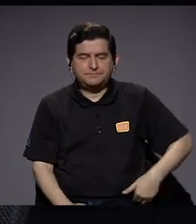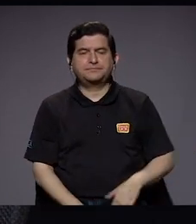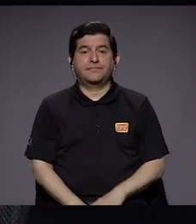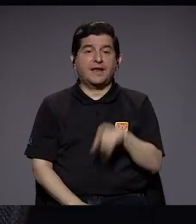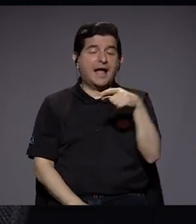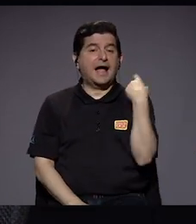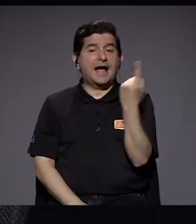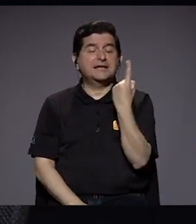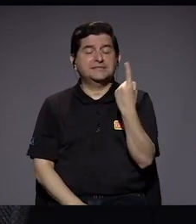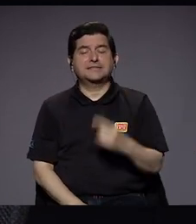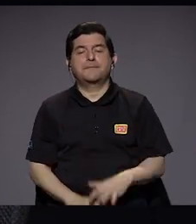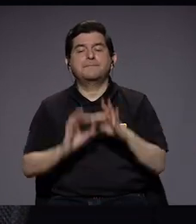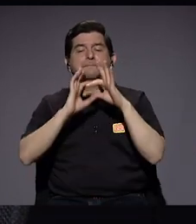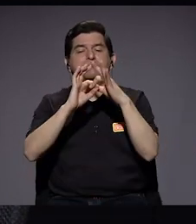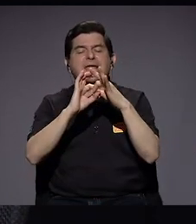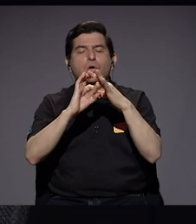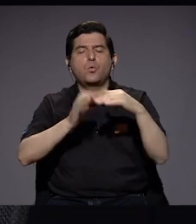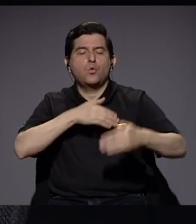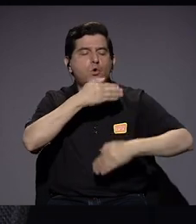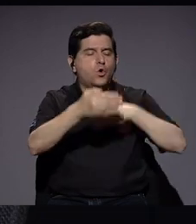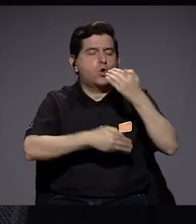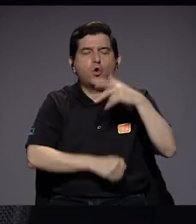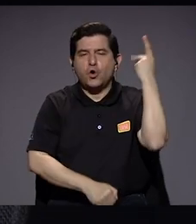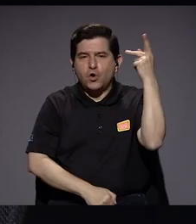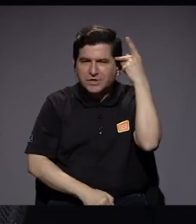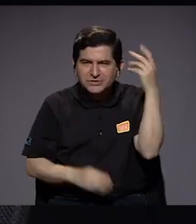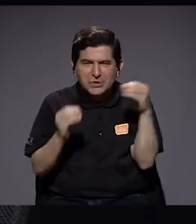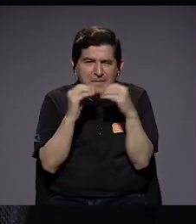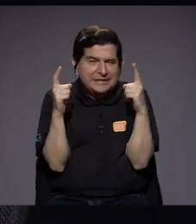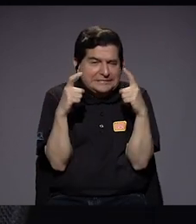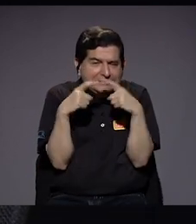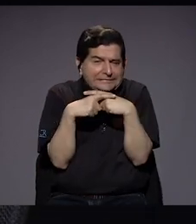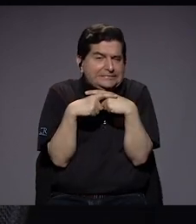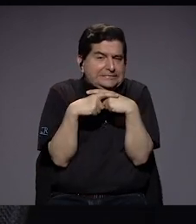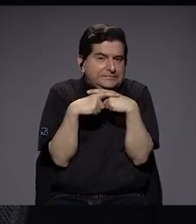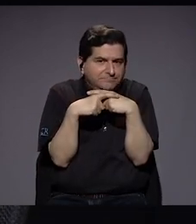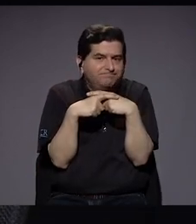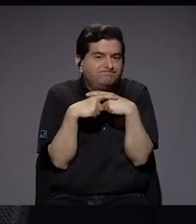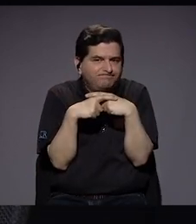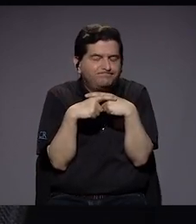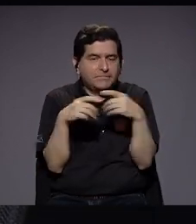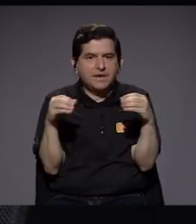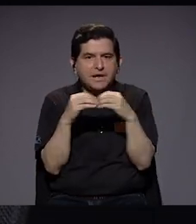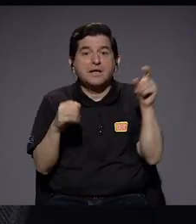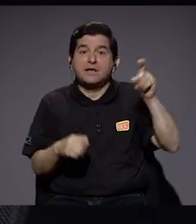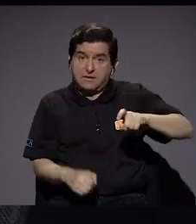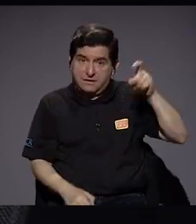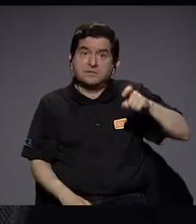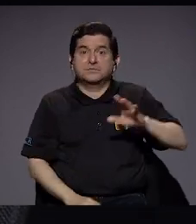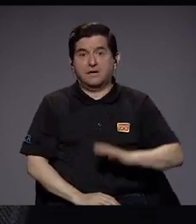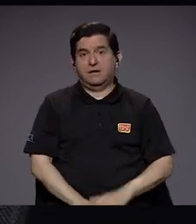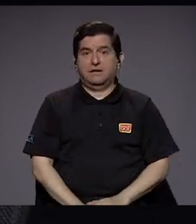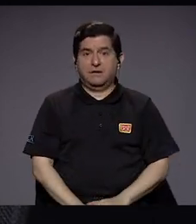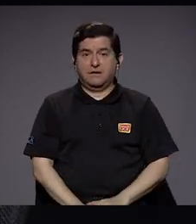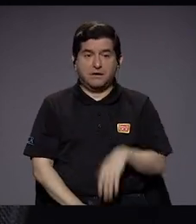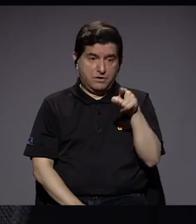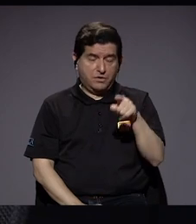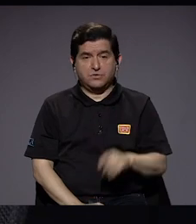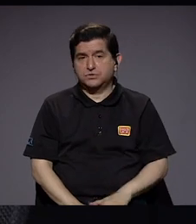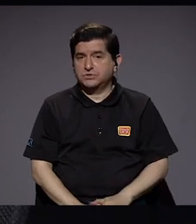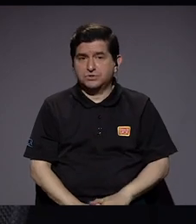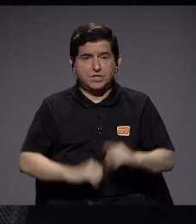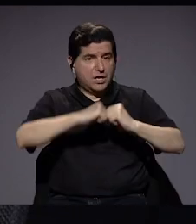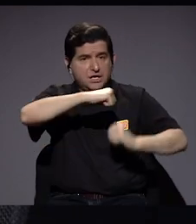está como el vínculo de gestión política más complejo y a su vez más necesario, porque si esas fuentes no